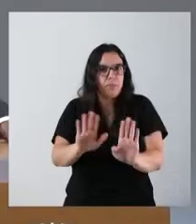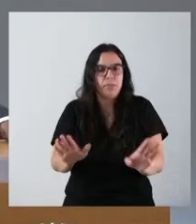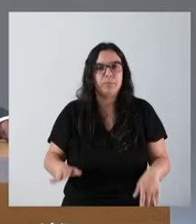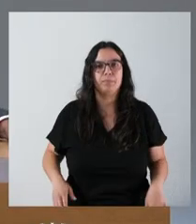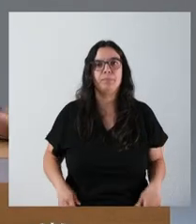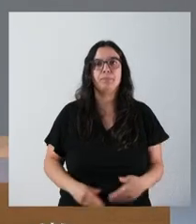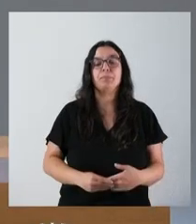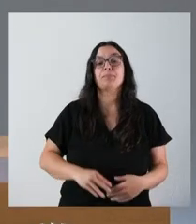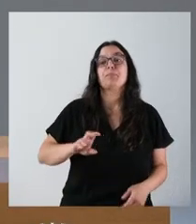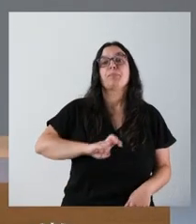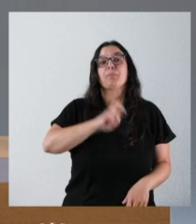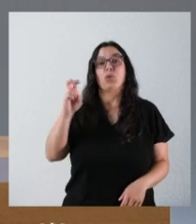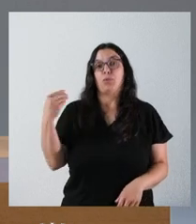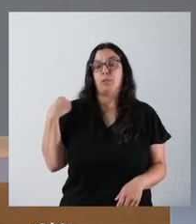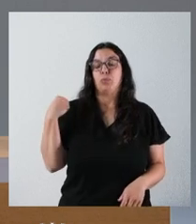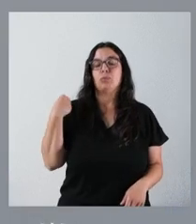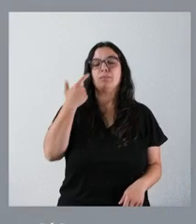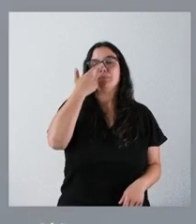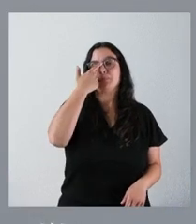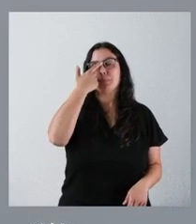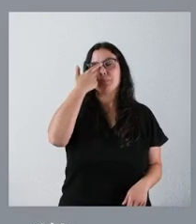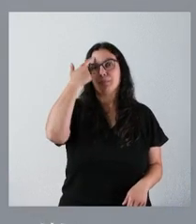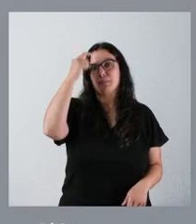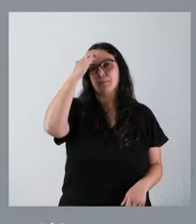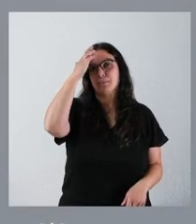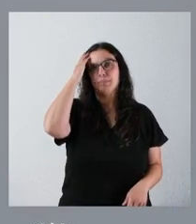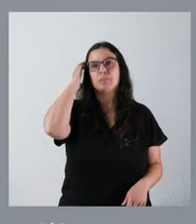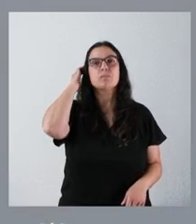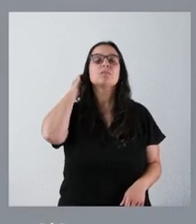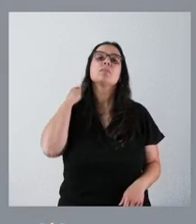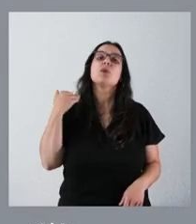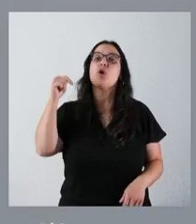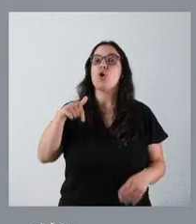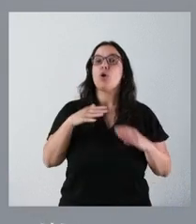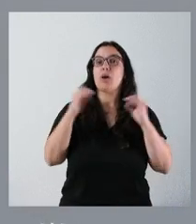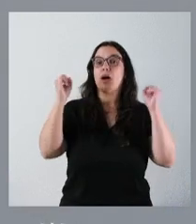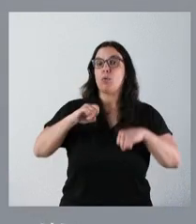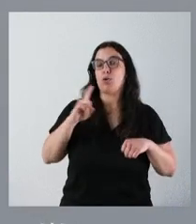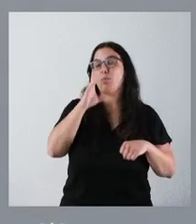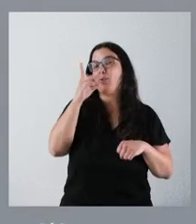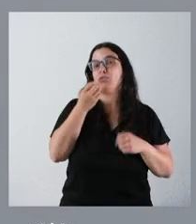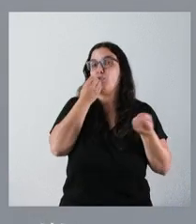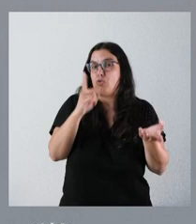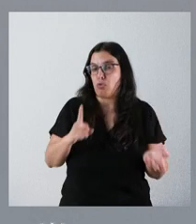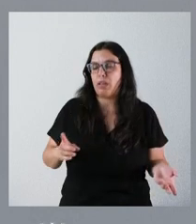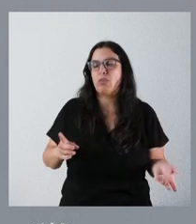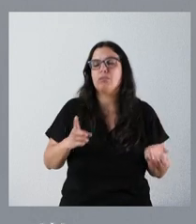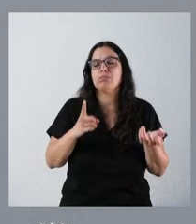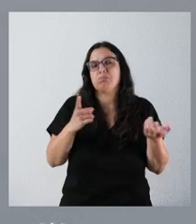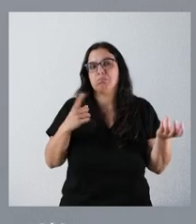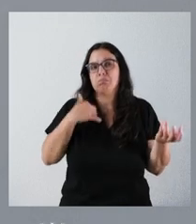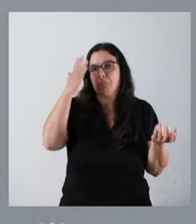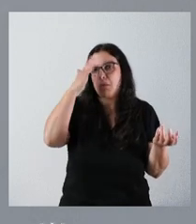Y en el caso que usted plantea, no ha sido objeto de acuerdo hoy, quizá por eso no lo hemos comentado. Y supongo que